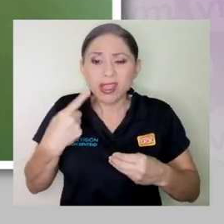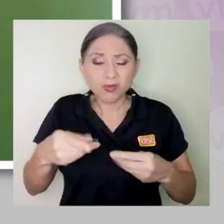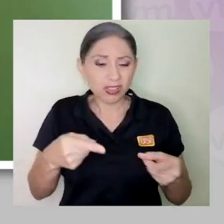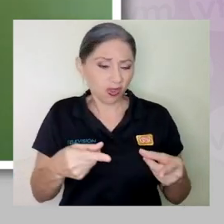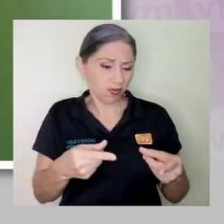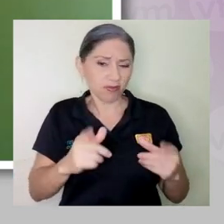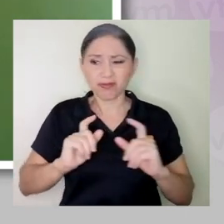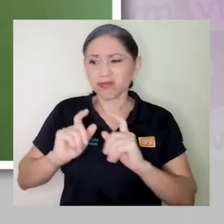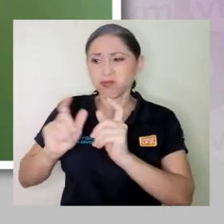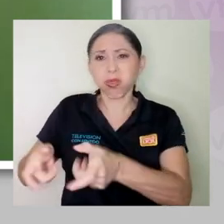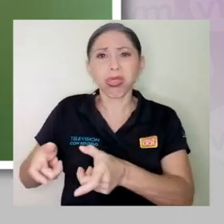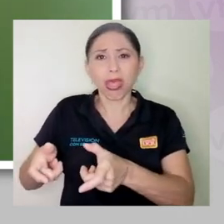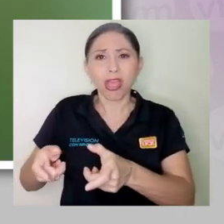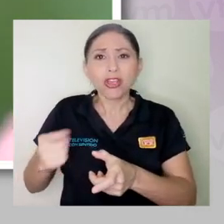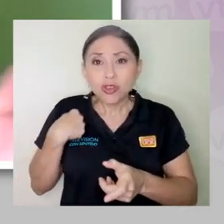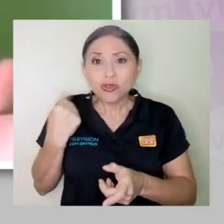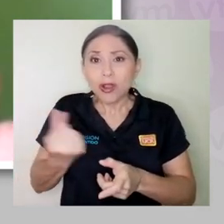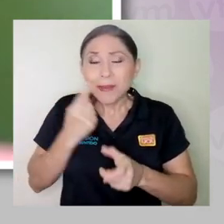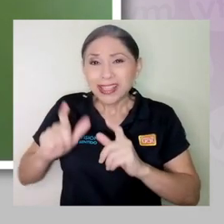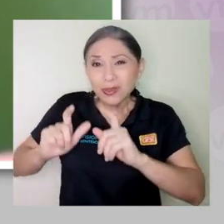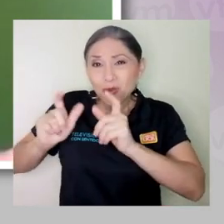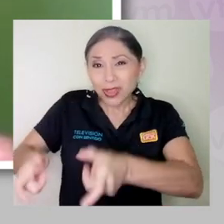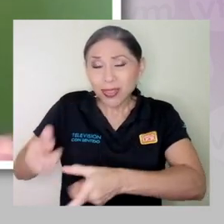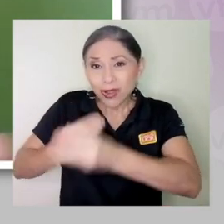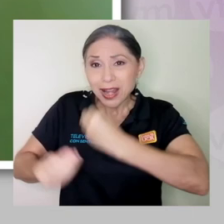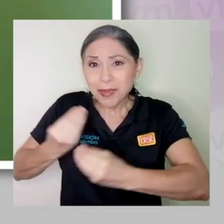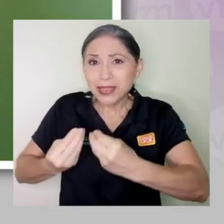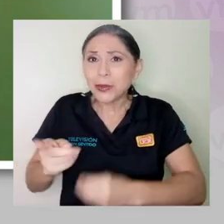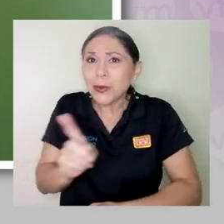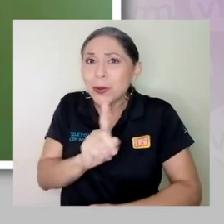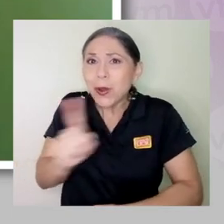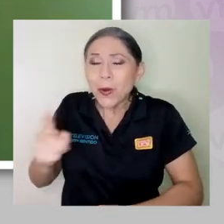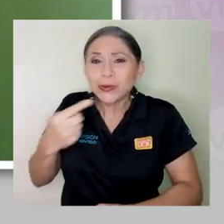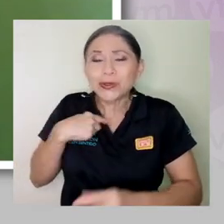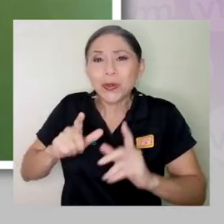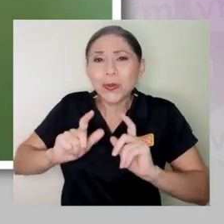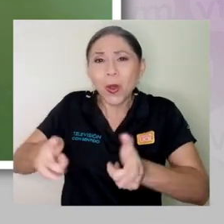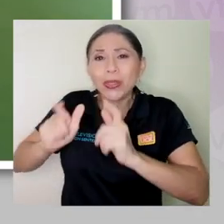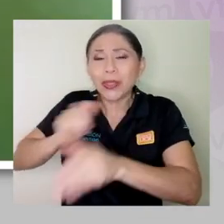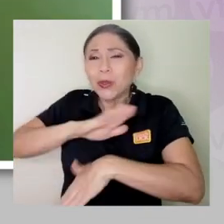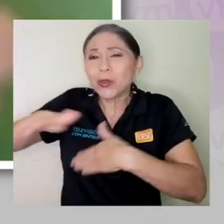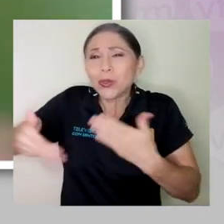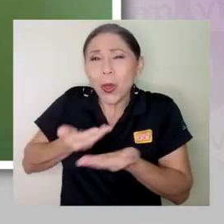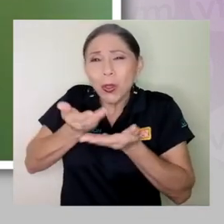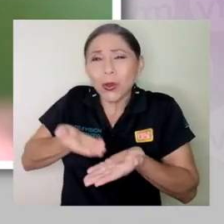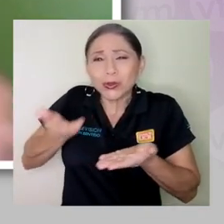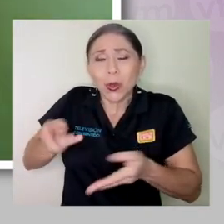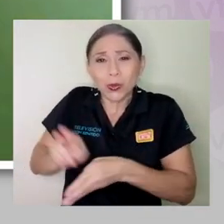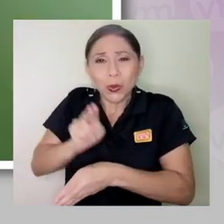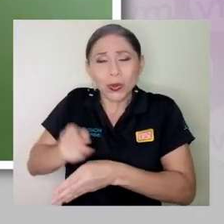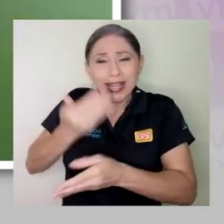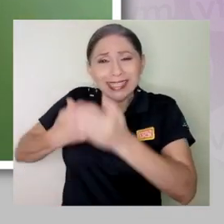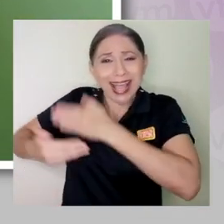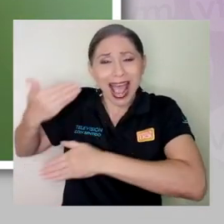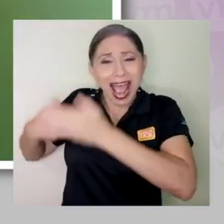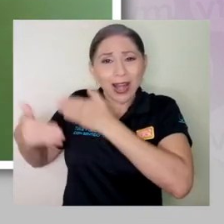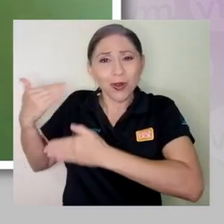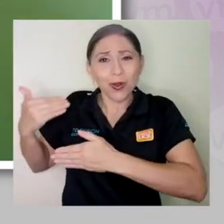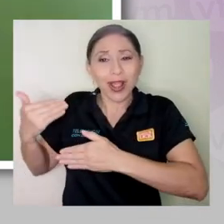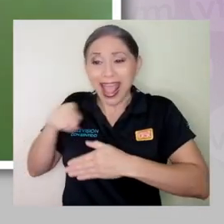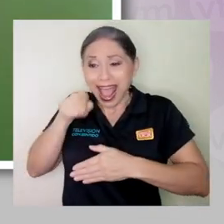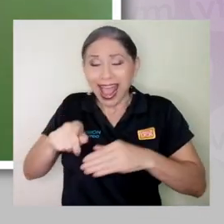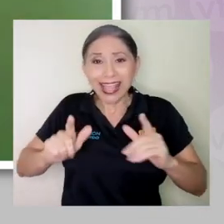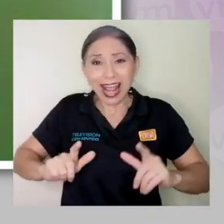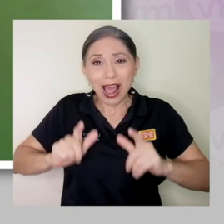botando todos esos recursos que se utilizaron. Estoy echando a la basura el impacto en el